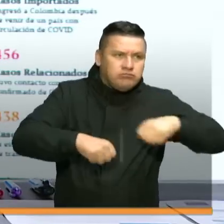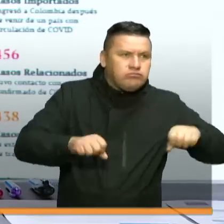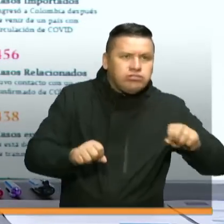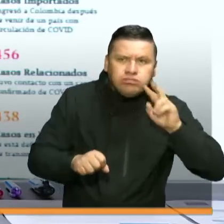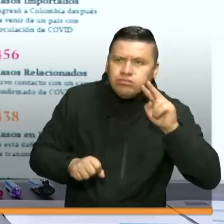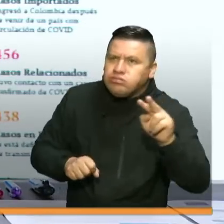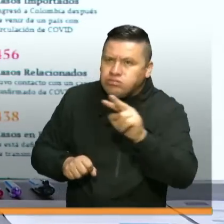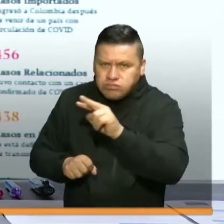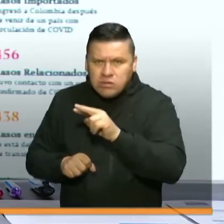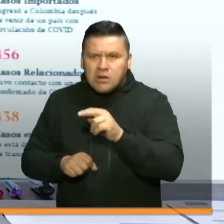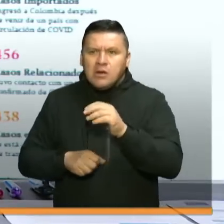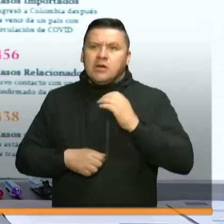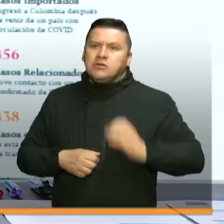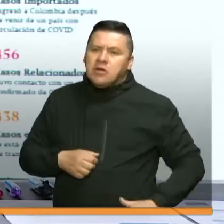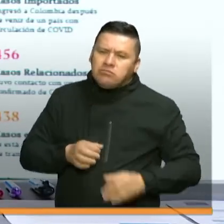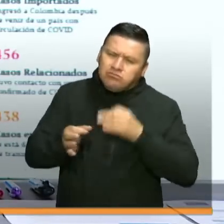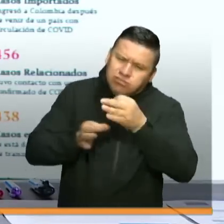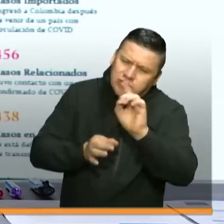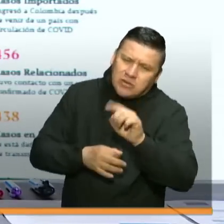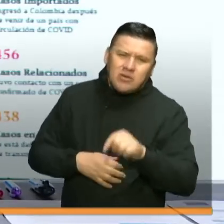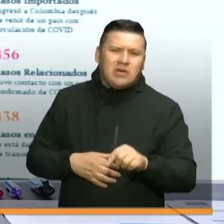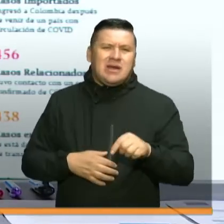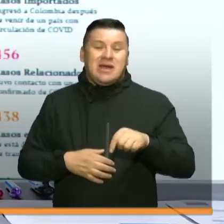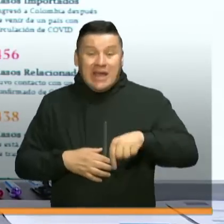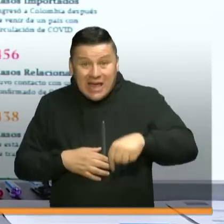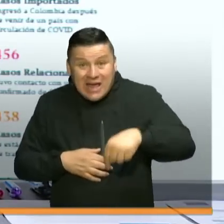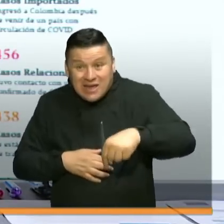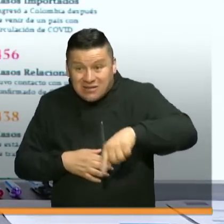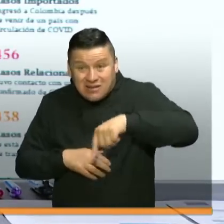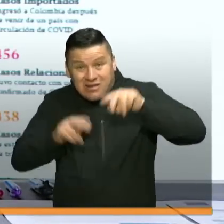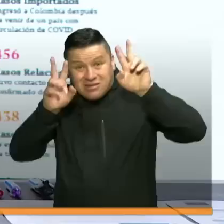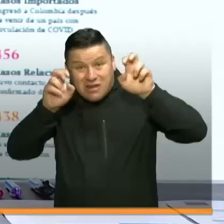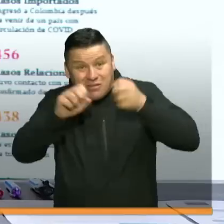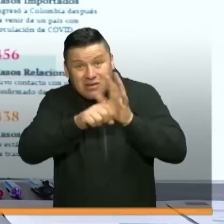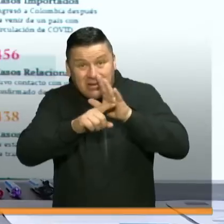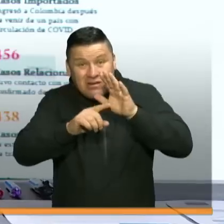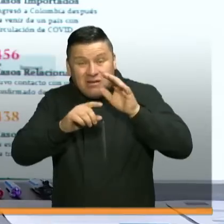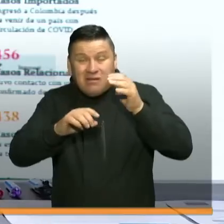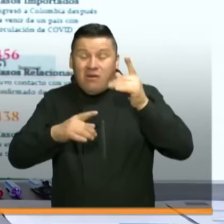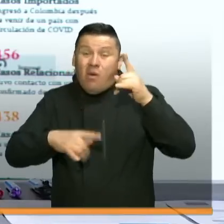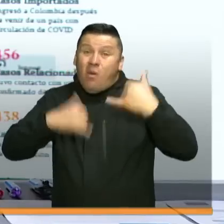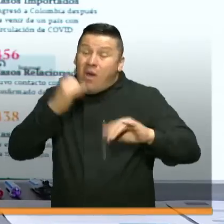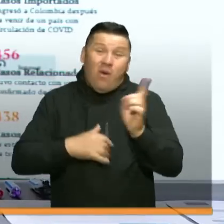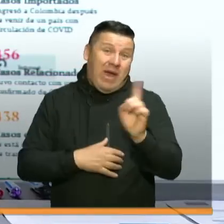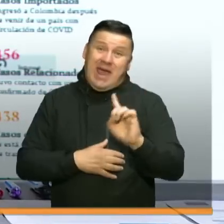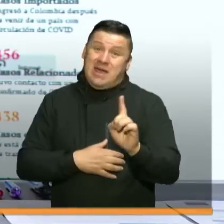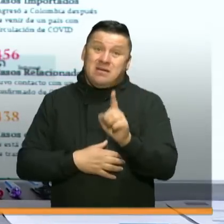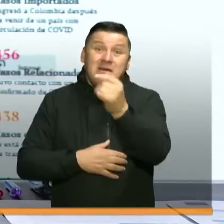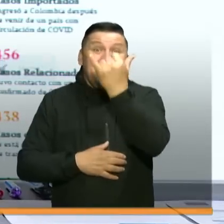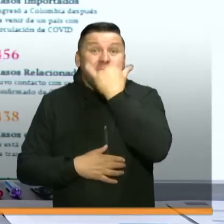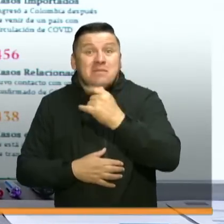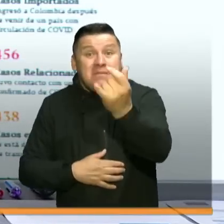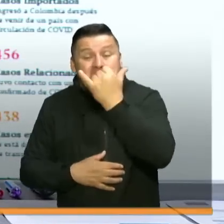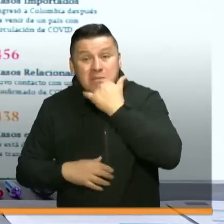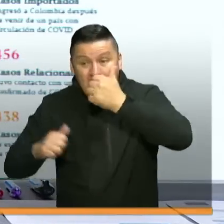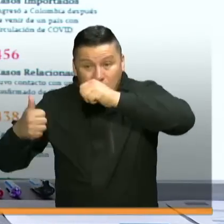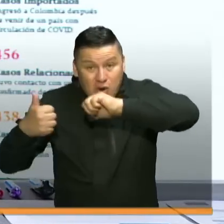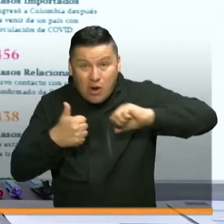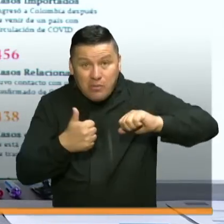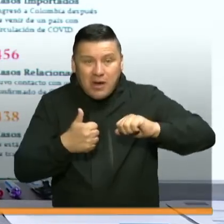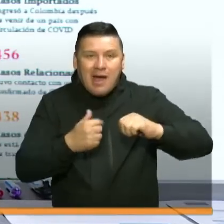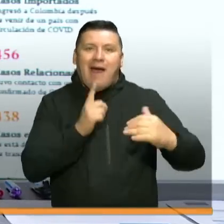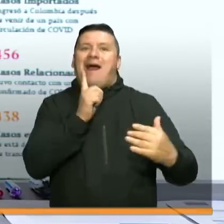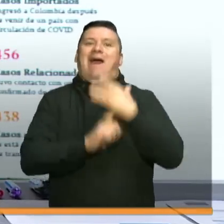pedagogía con la ciudadanía. Esto no es un juego. Un mal comportamiento puede llevar a afectar la